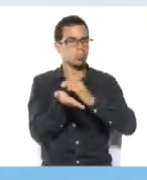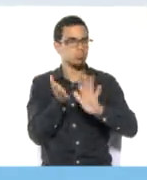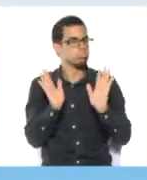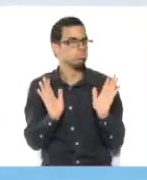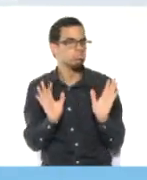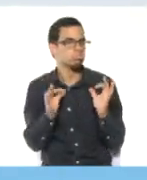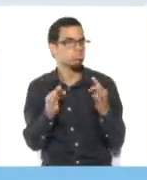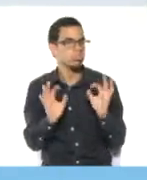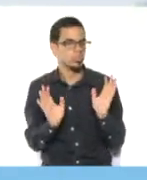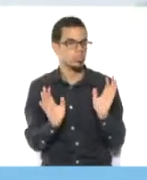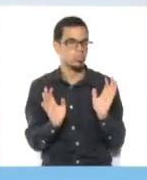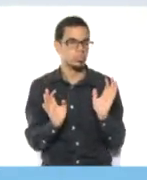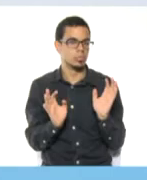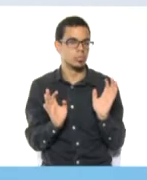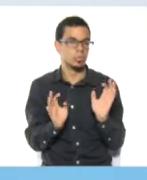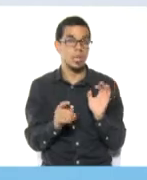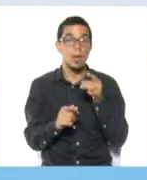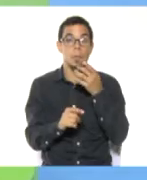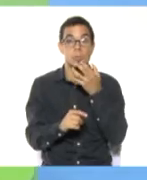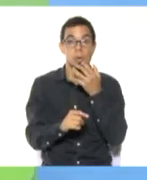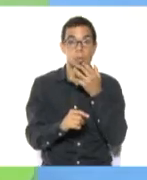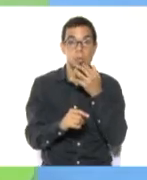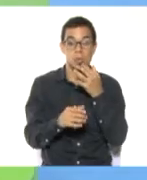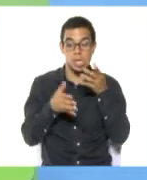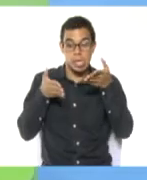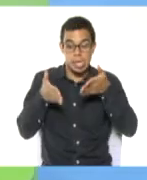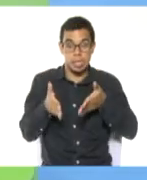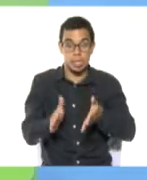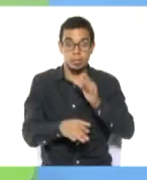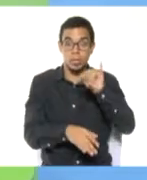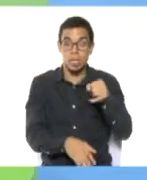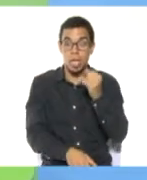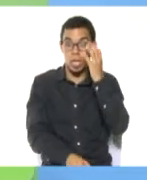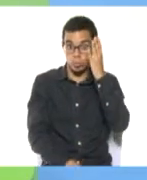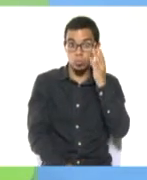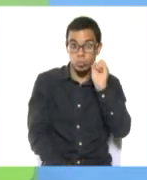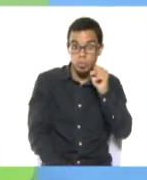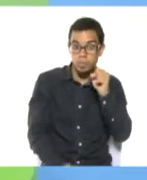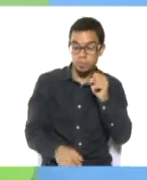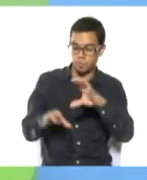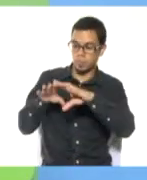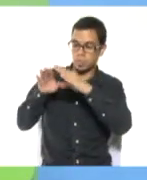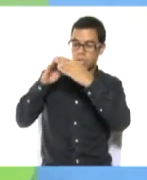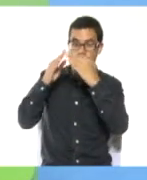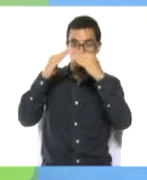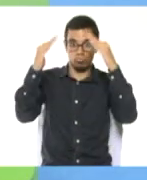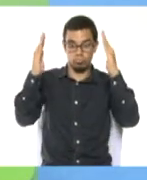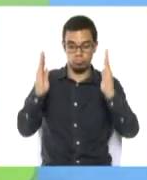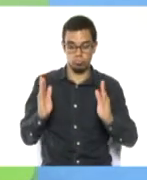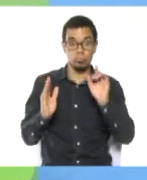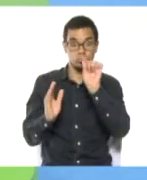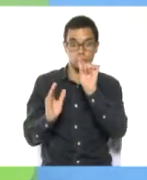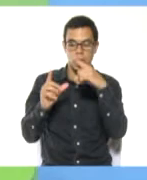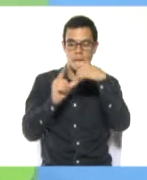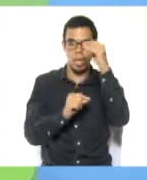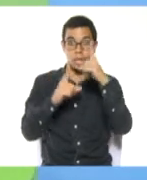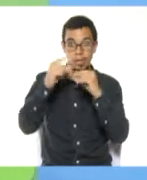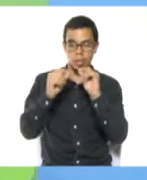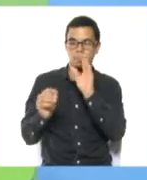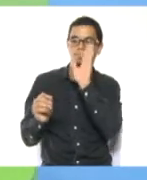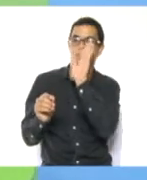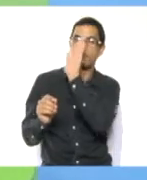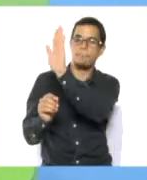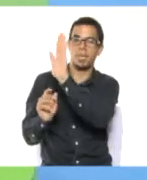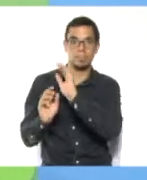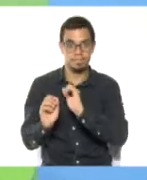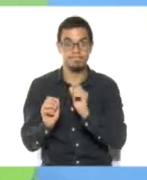para colocarla en nuestro Perseveres para que sea como la estrella de Belén. Otra estrella que podemos hacer puede ser esta que